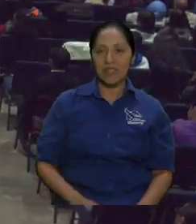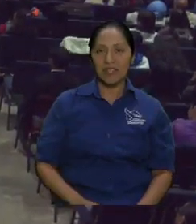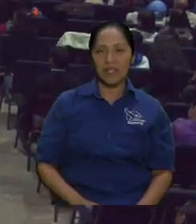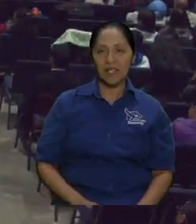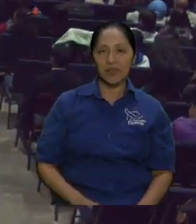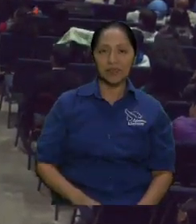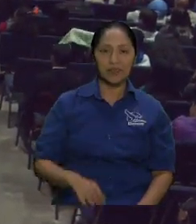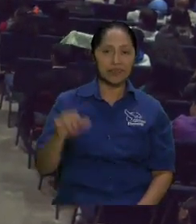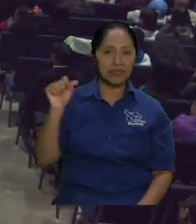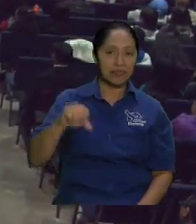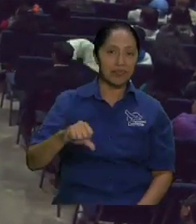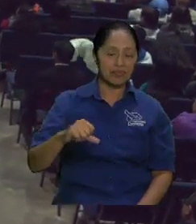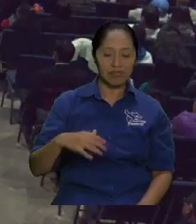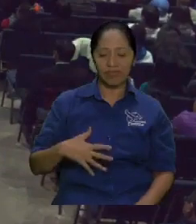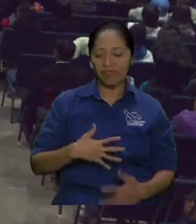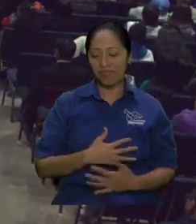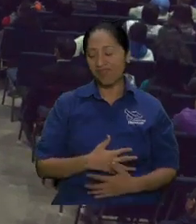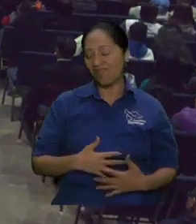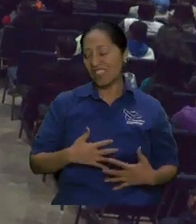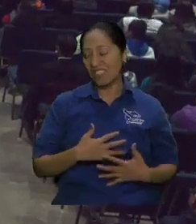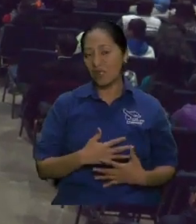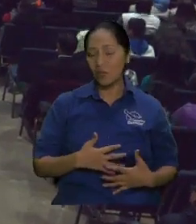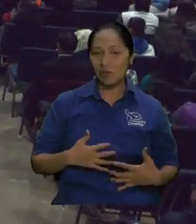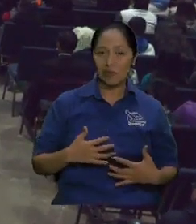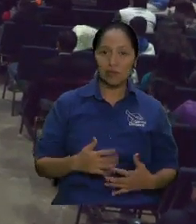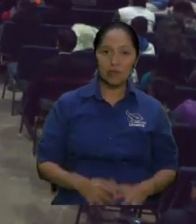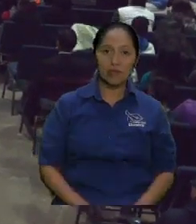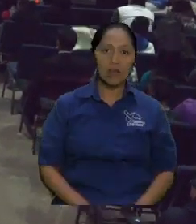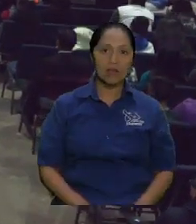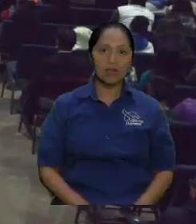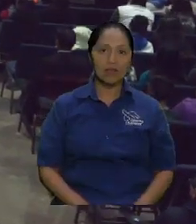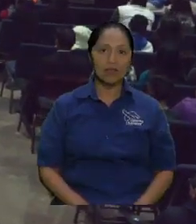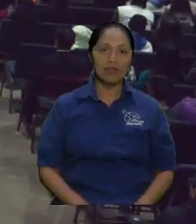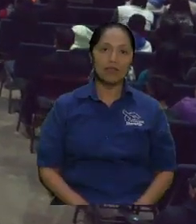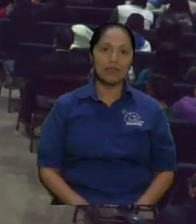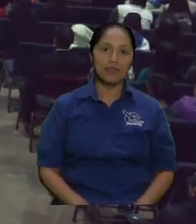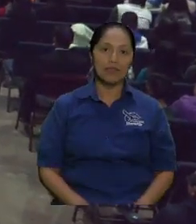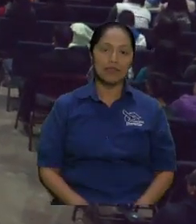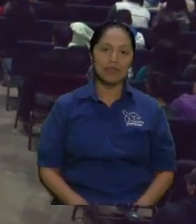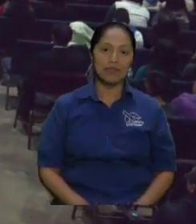era terrible la cosa a usted que le hacen mal bueno no me cuente